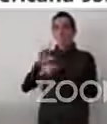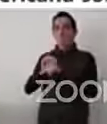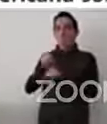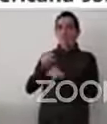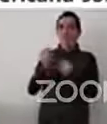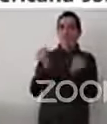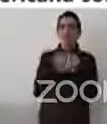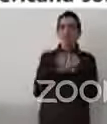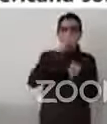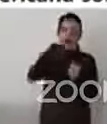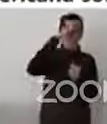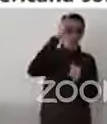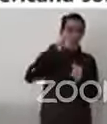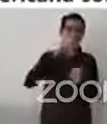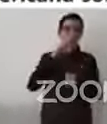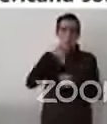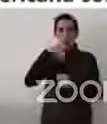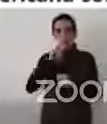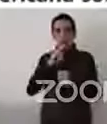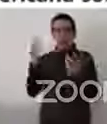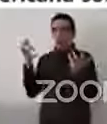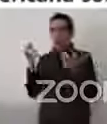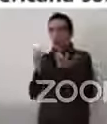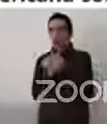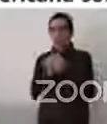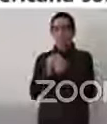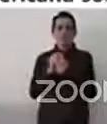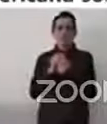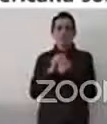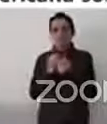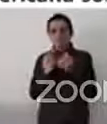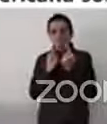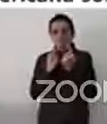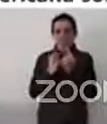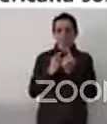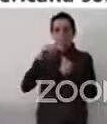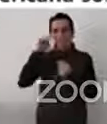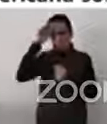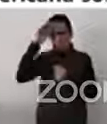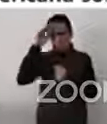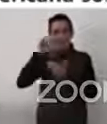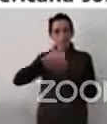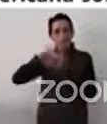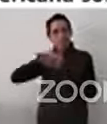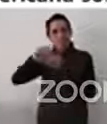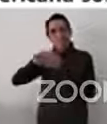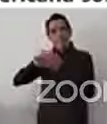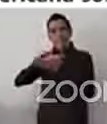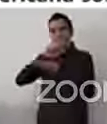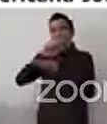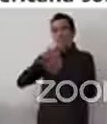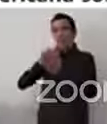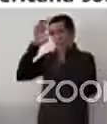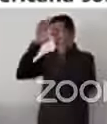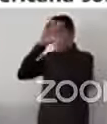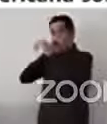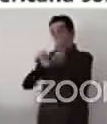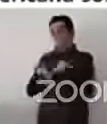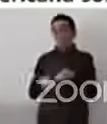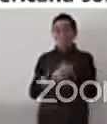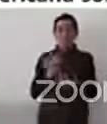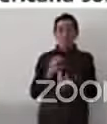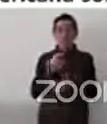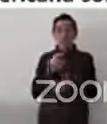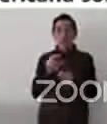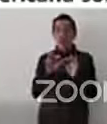Indígenas. Entonces, eso también es importante cuando la sociedad civil, en este caso los